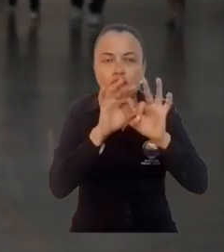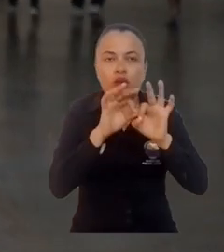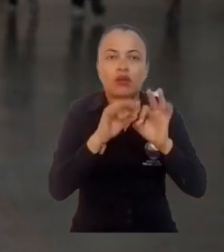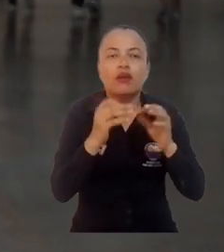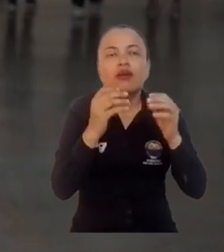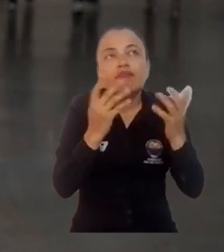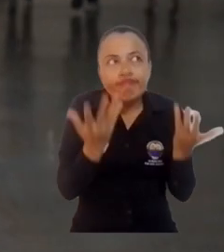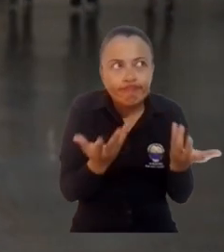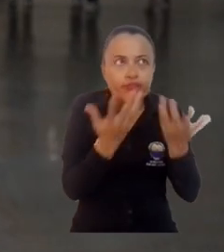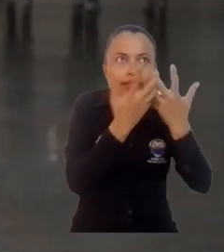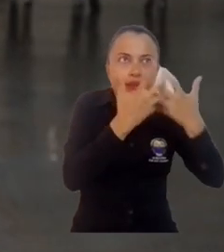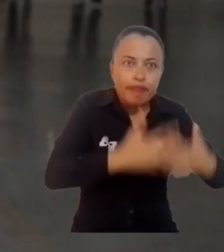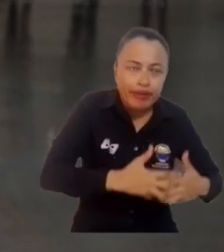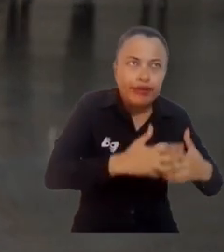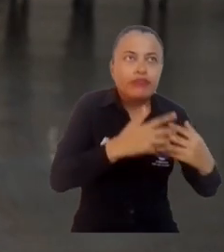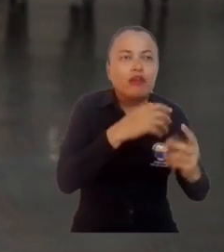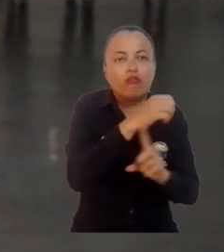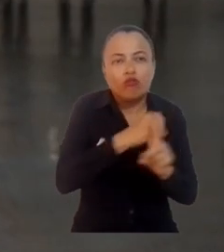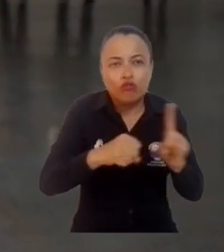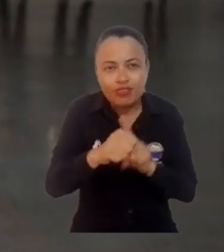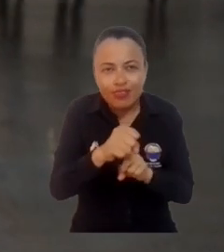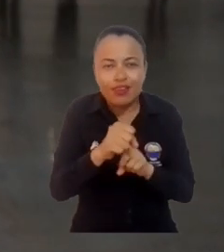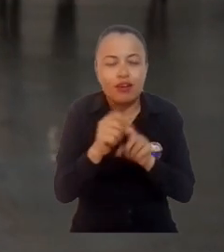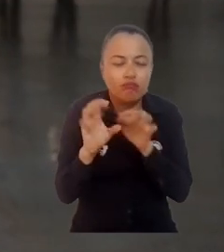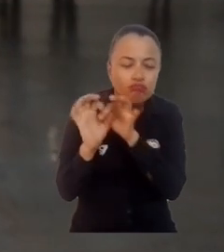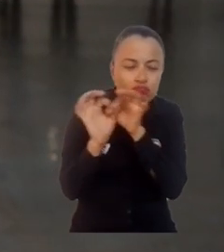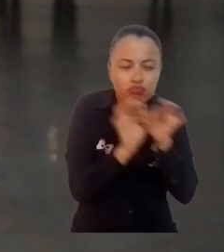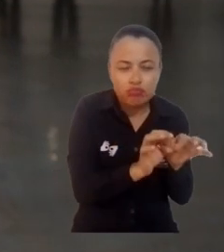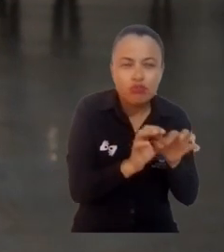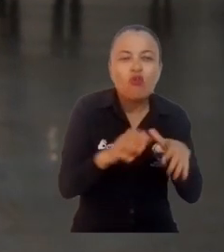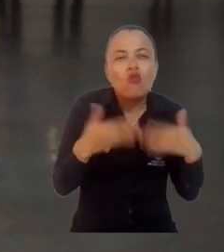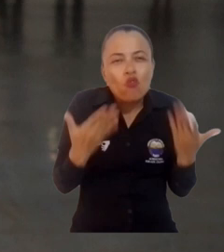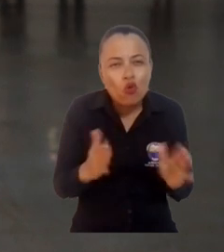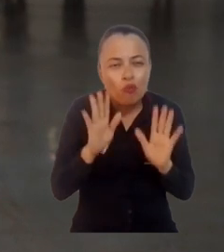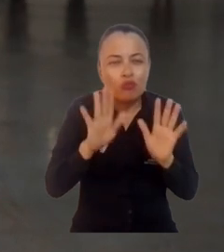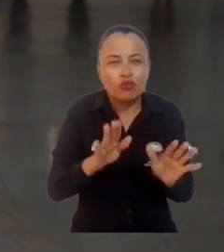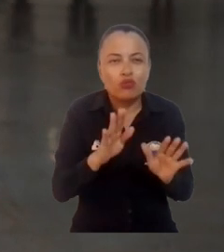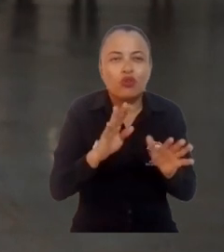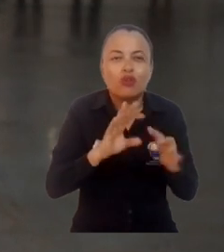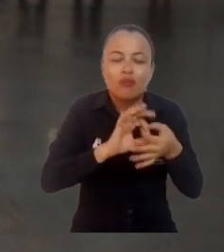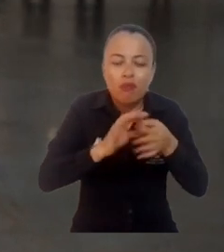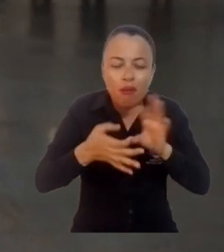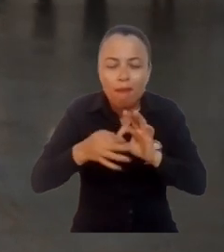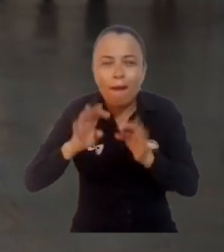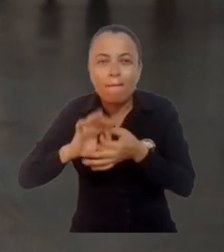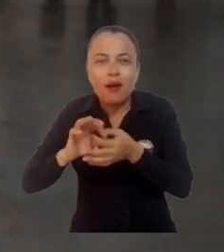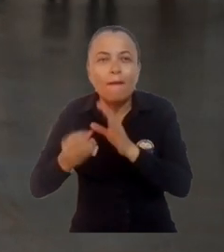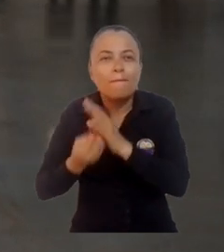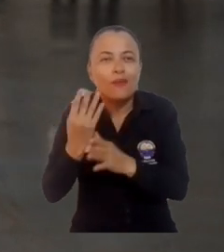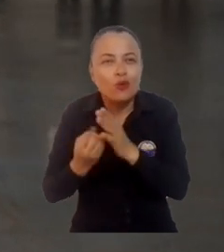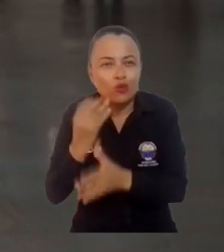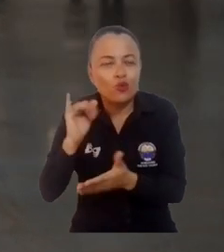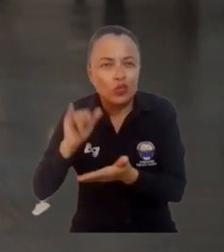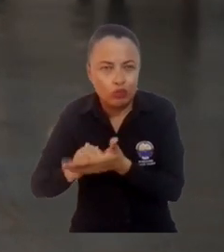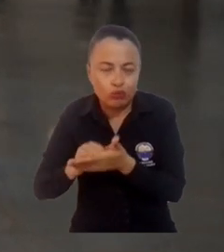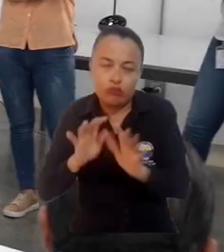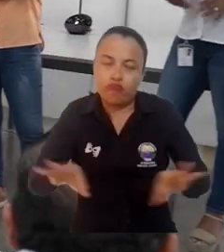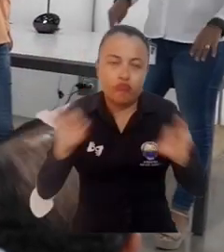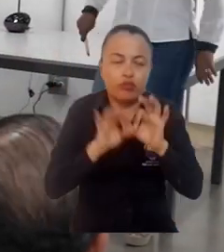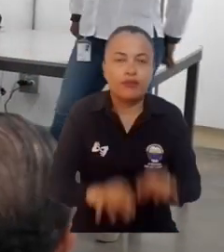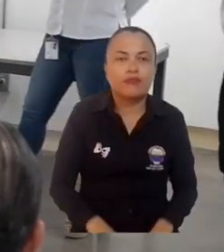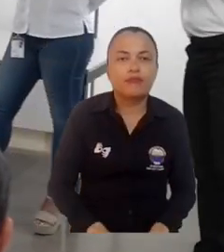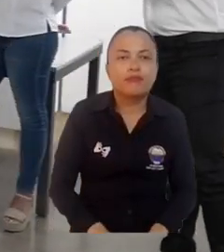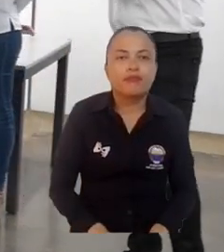la industria, la parte de la sociedad, cómo articularlo a nivel de la cadena, la cadena en este caso productiva fue fundamental.